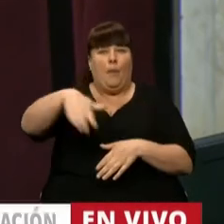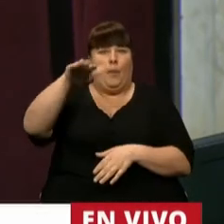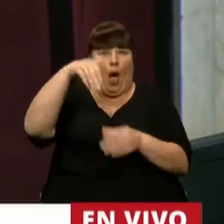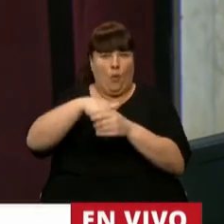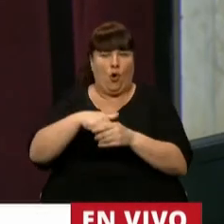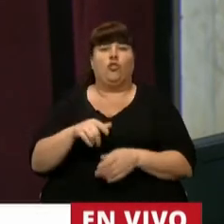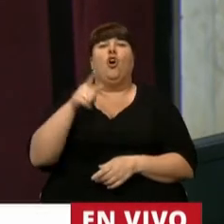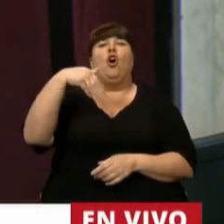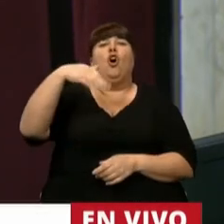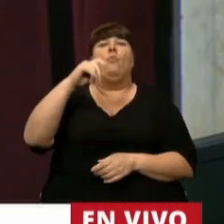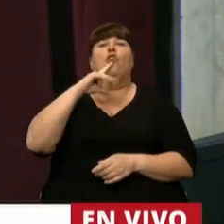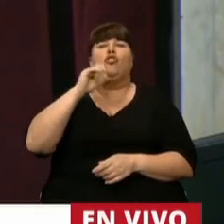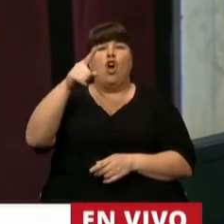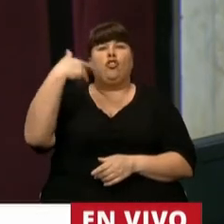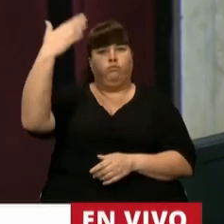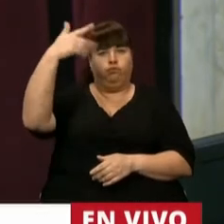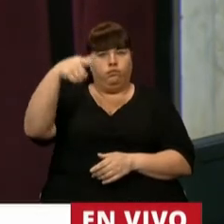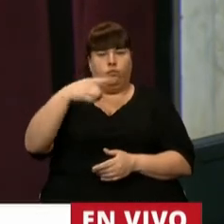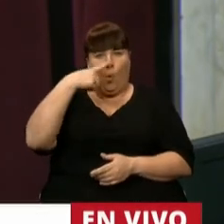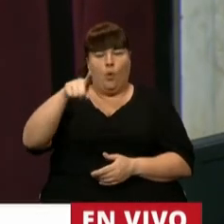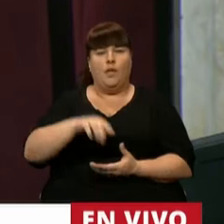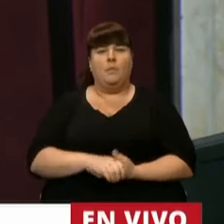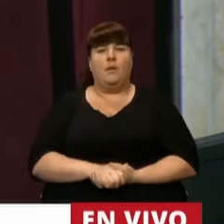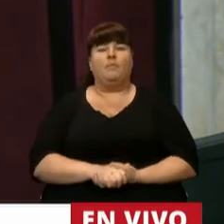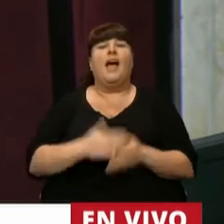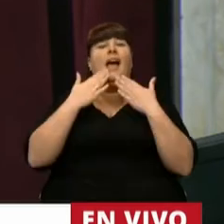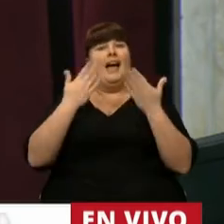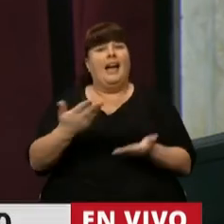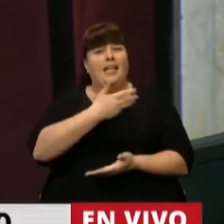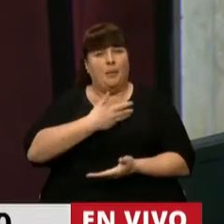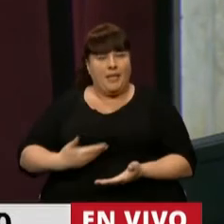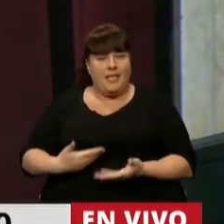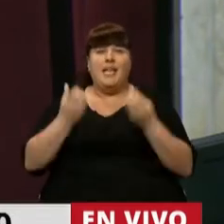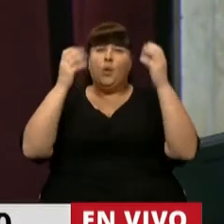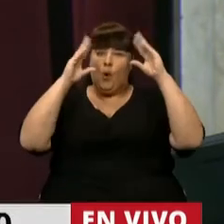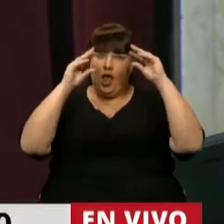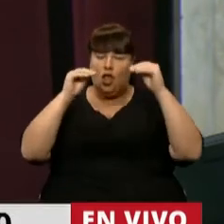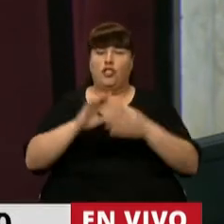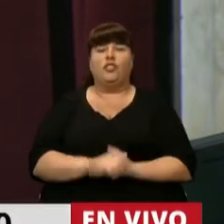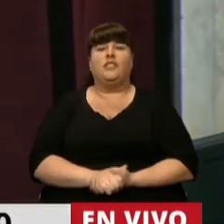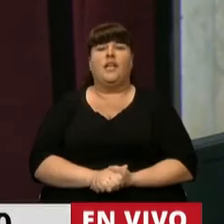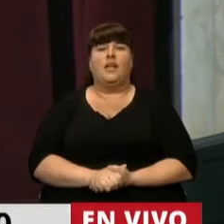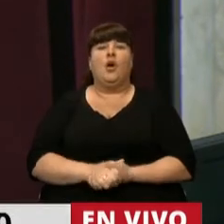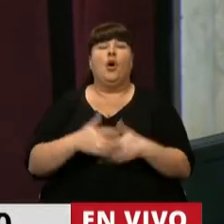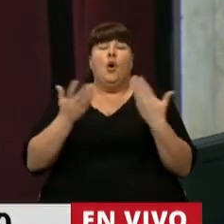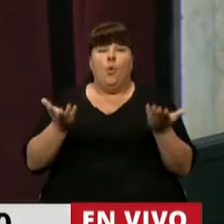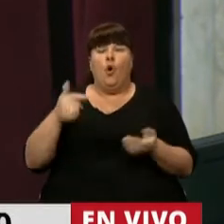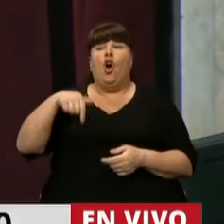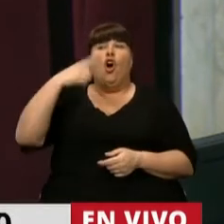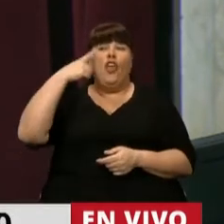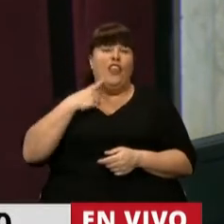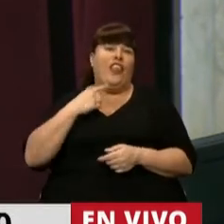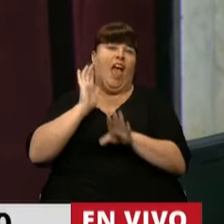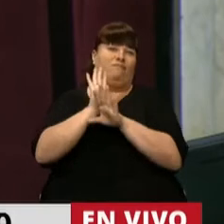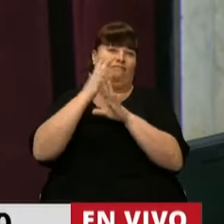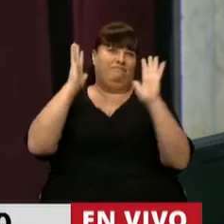Diputada María Luisa Montoto en el uso de la palabra. Gracias Presidente, buenas noches. Bueno, hoy es un día